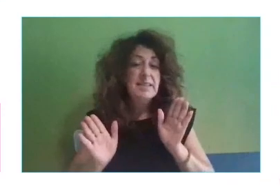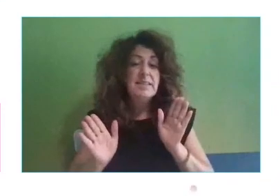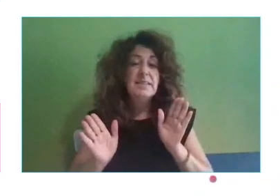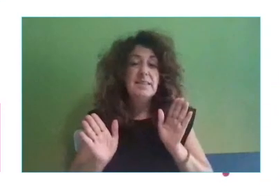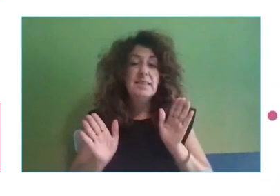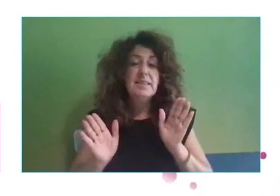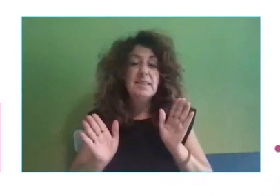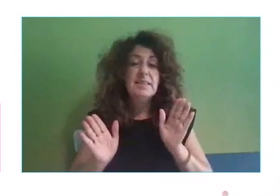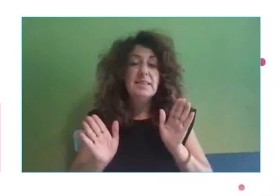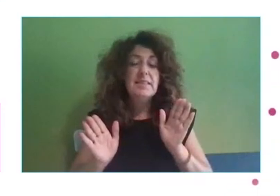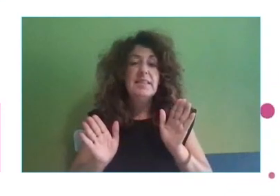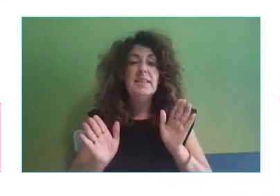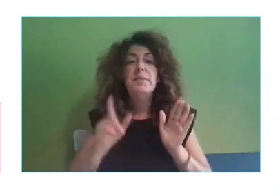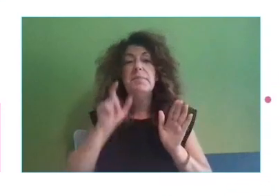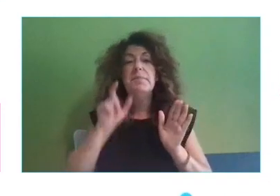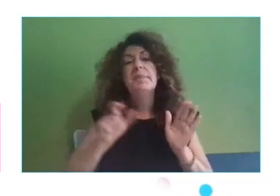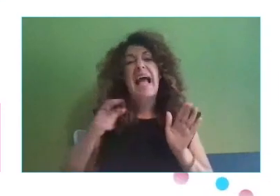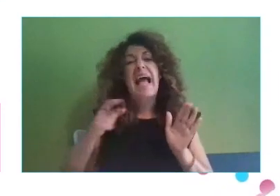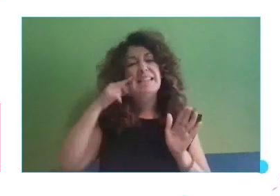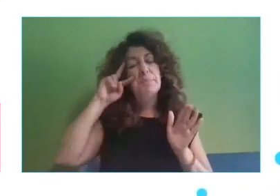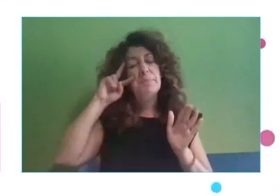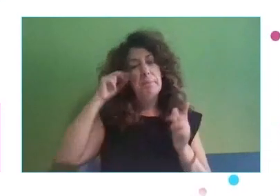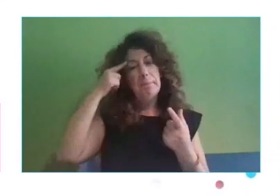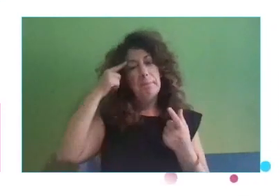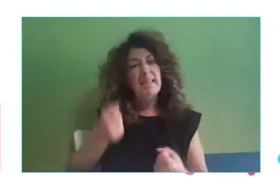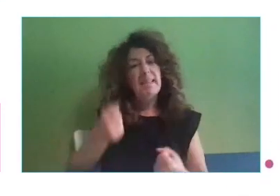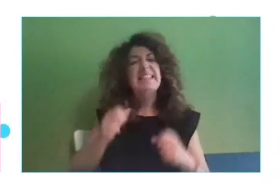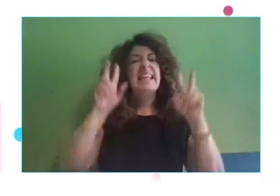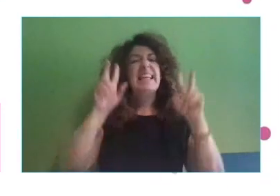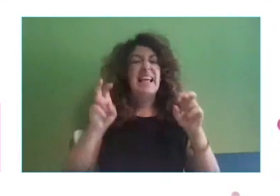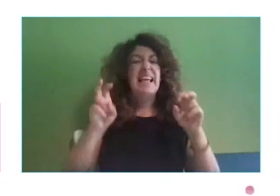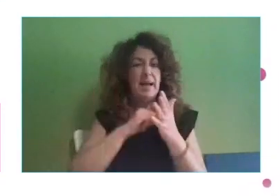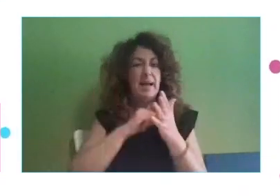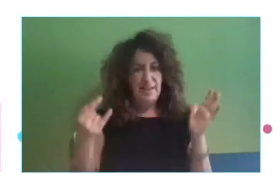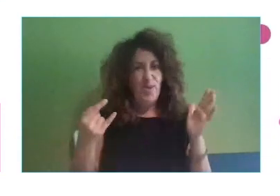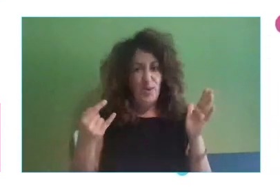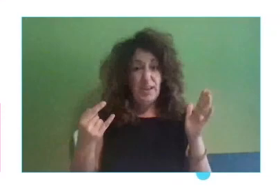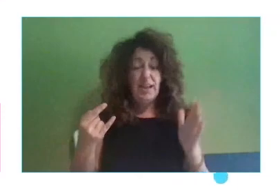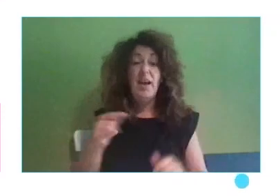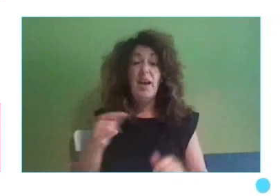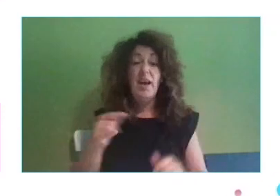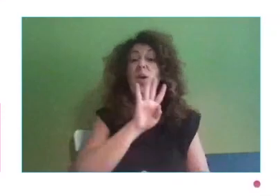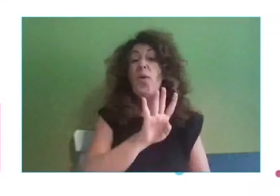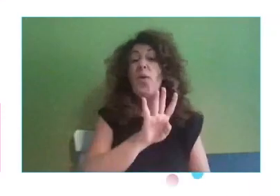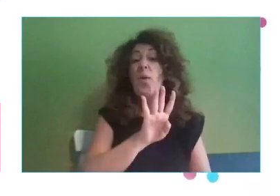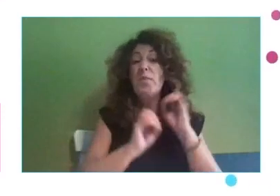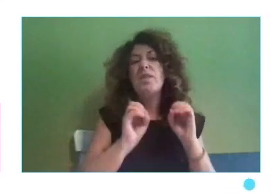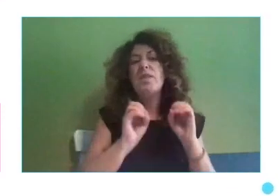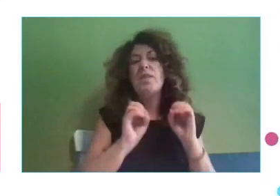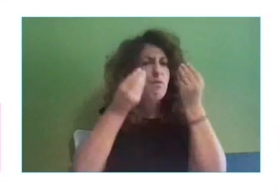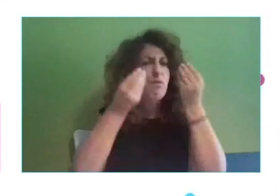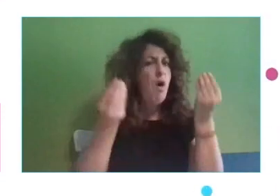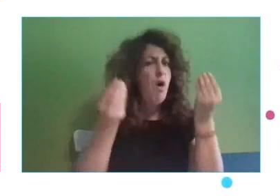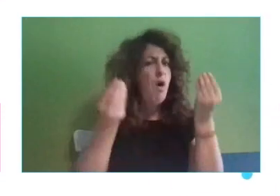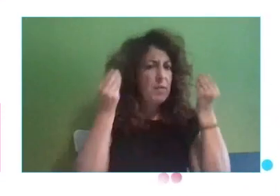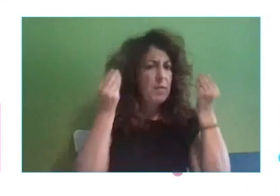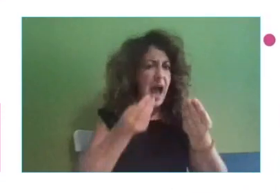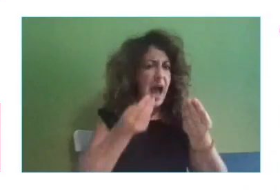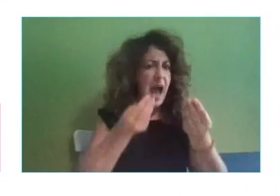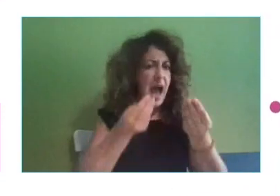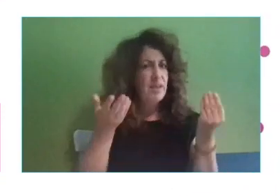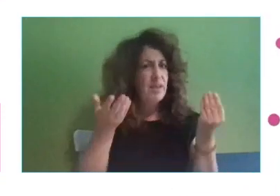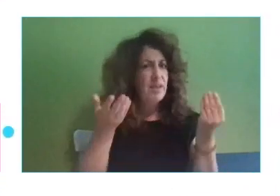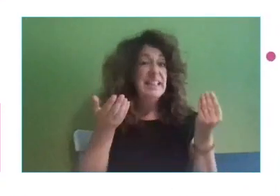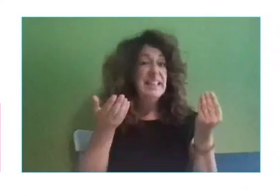en nuevas tecnologías, y hay solamente un 4% que hacen formación activa. Si no tenemos esta base, es muy difícil